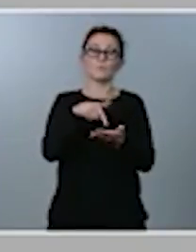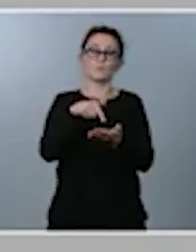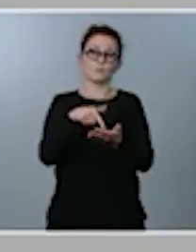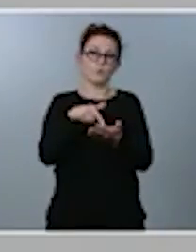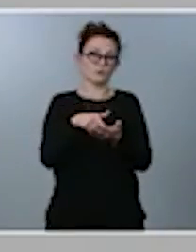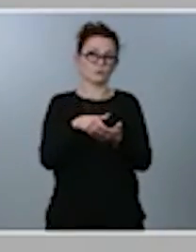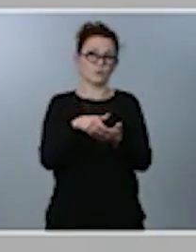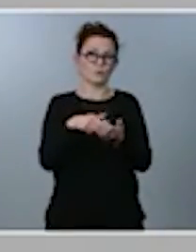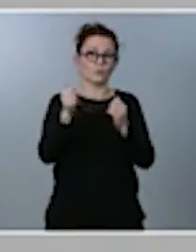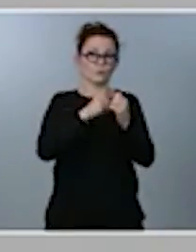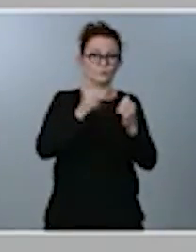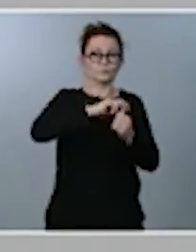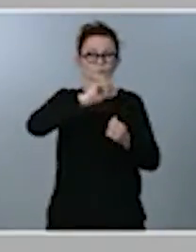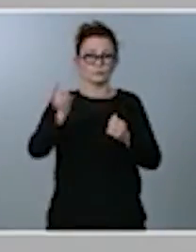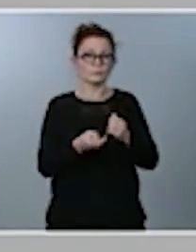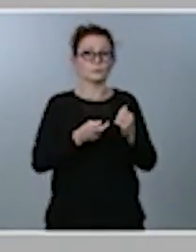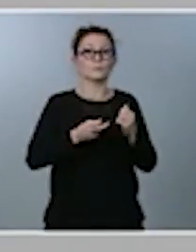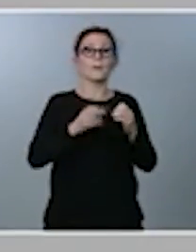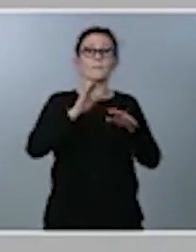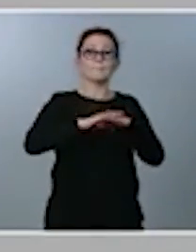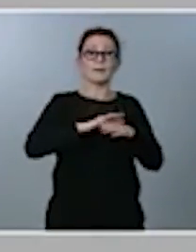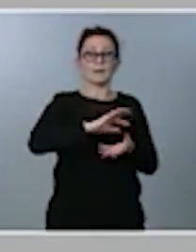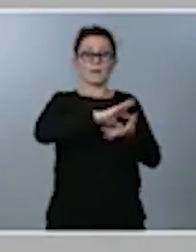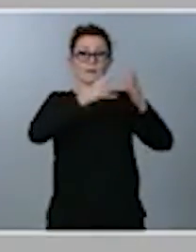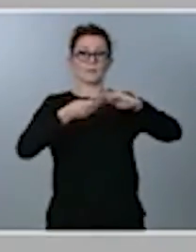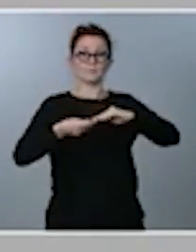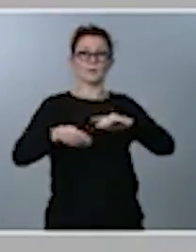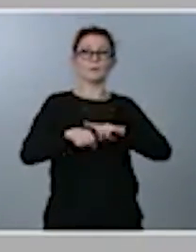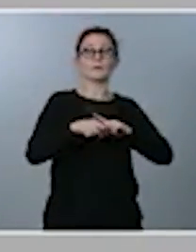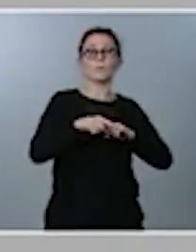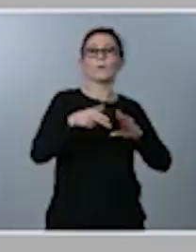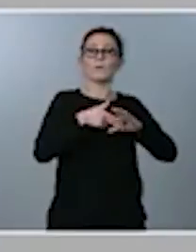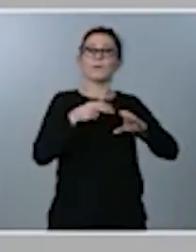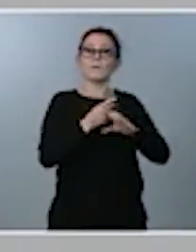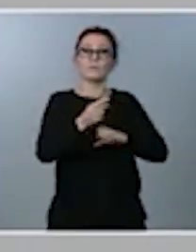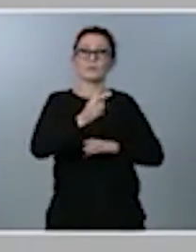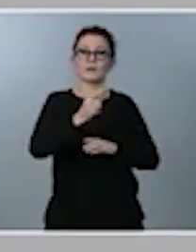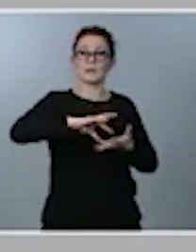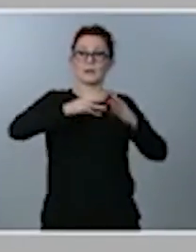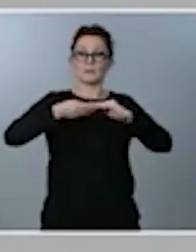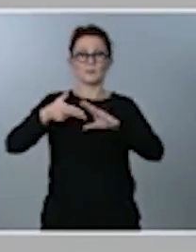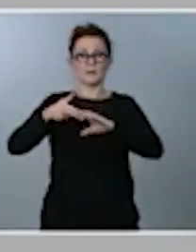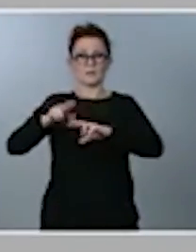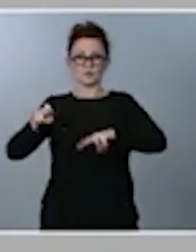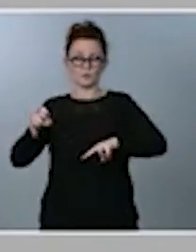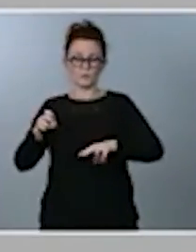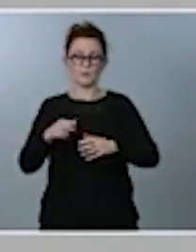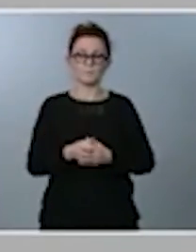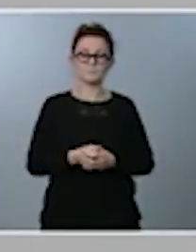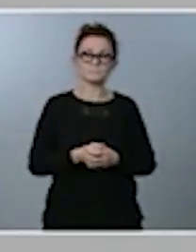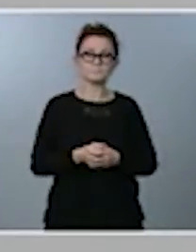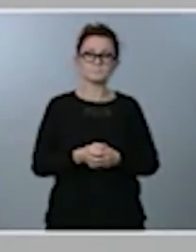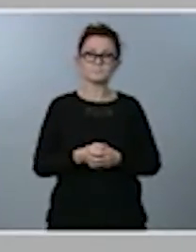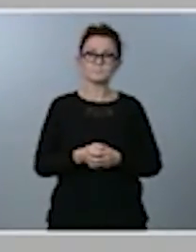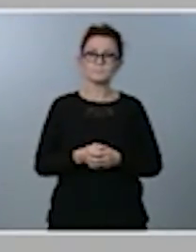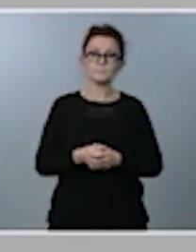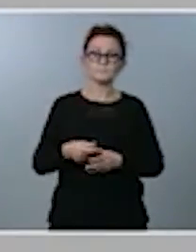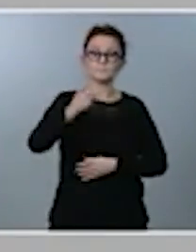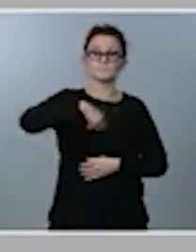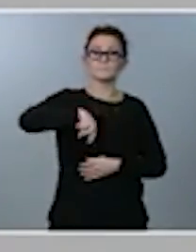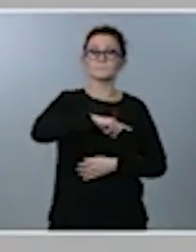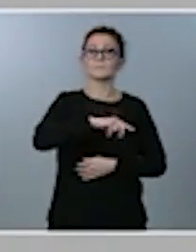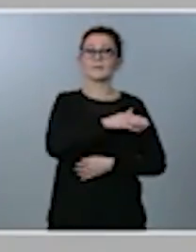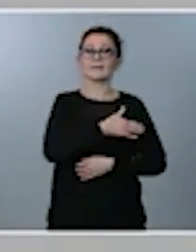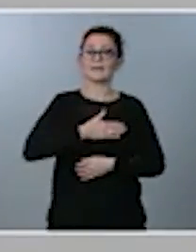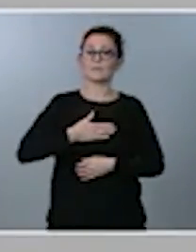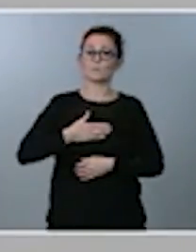tributación del diésel a la gasolina, tal y como exigen las autoridades comunitarias. De hecho, lo que hacemos es reducir la bonificación fiscal